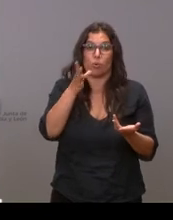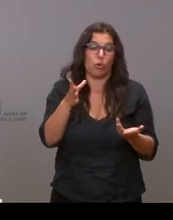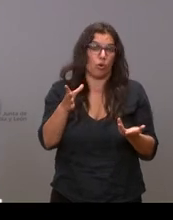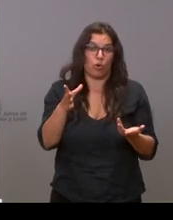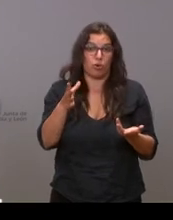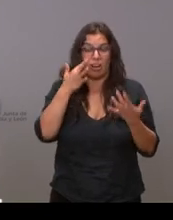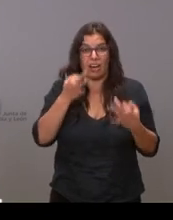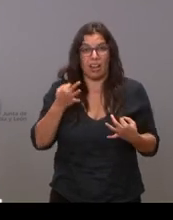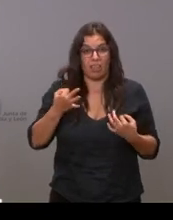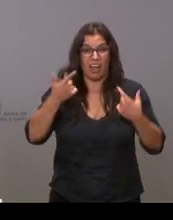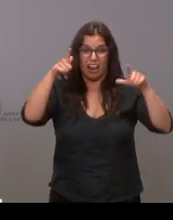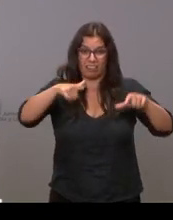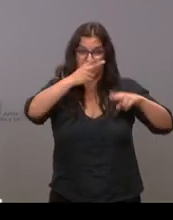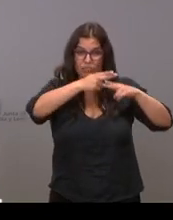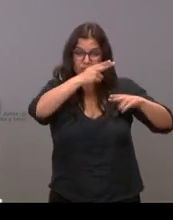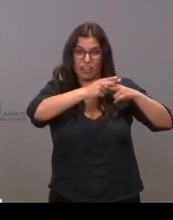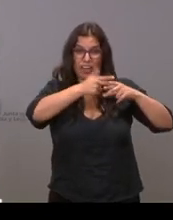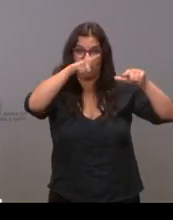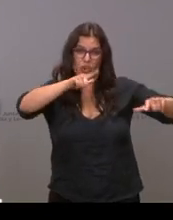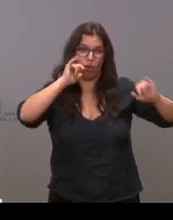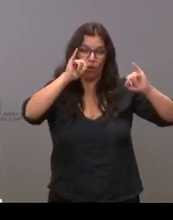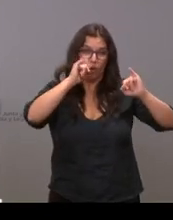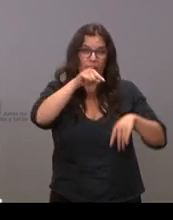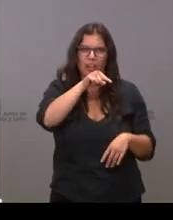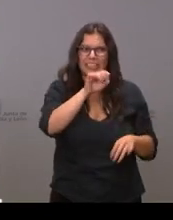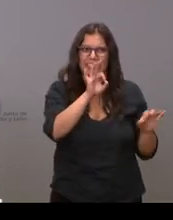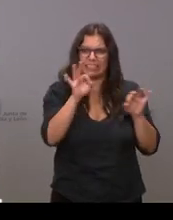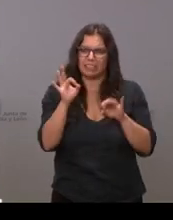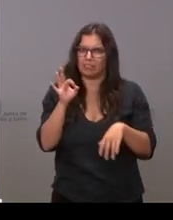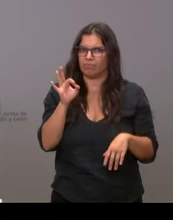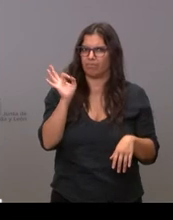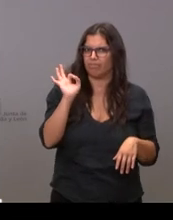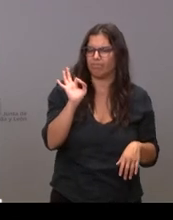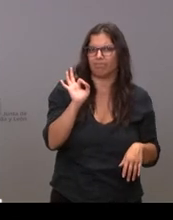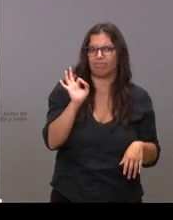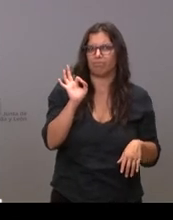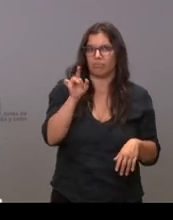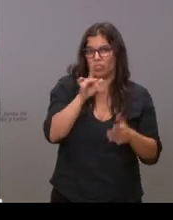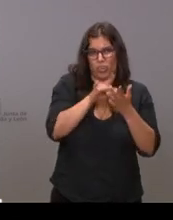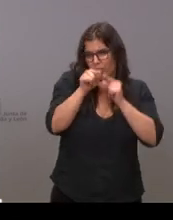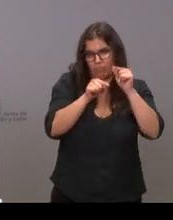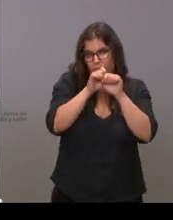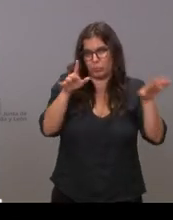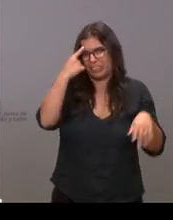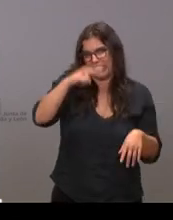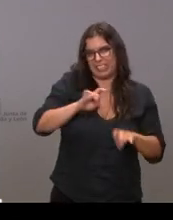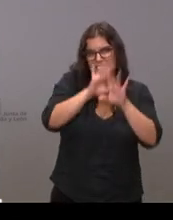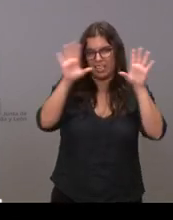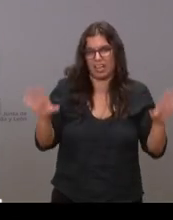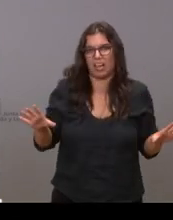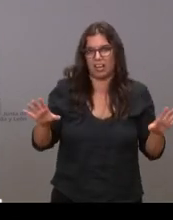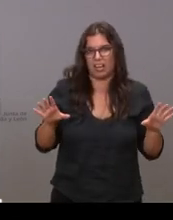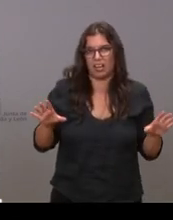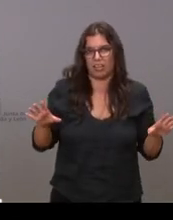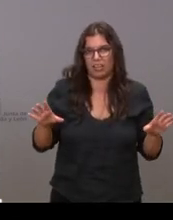locales muy concretos sitios muy concretos donde se ha transmitido esta